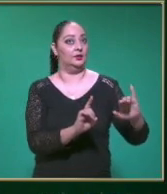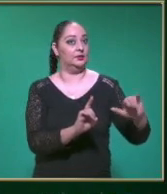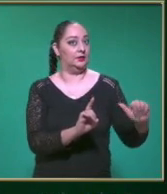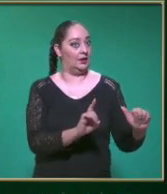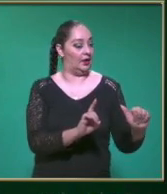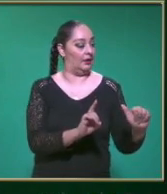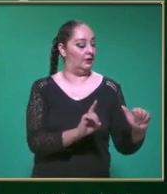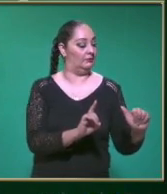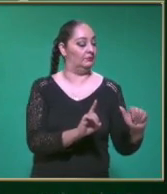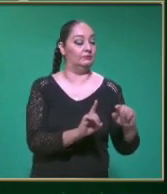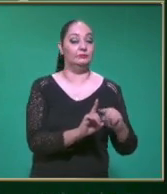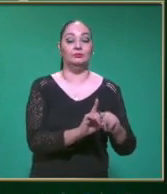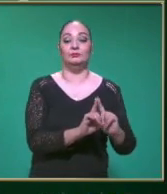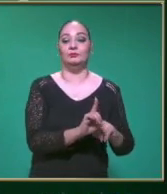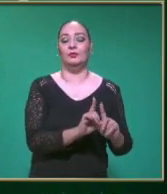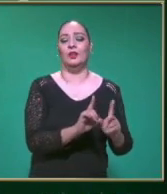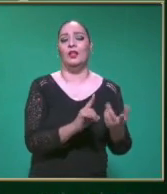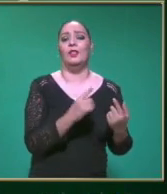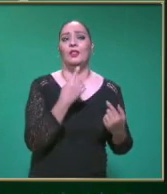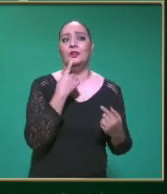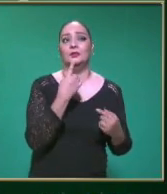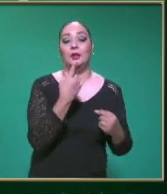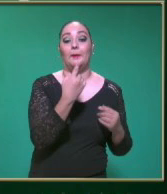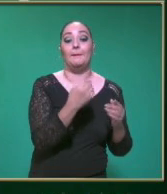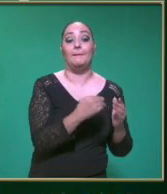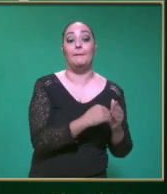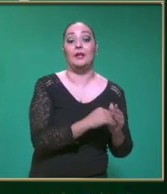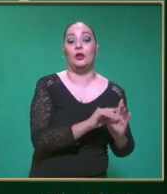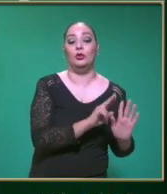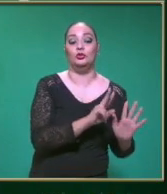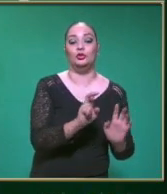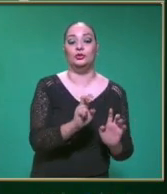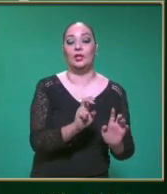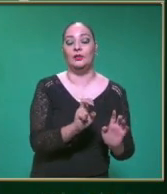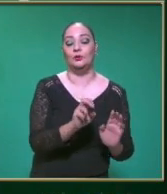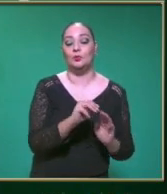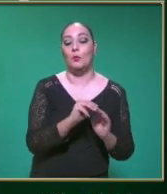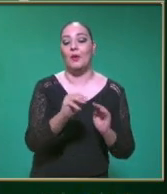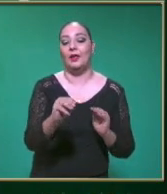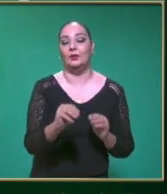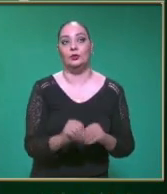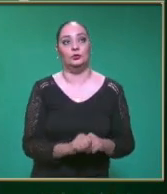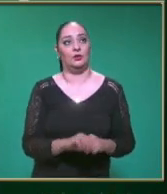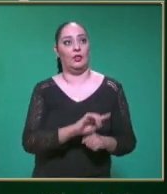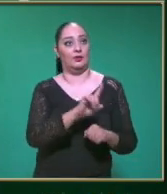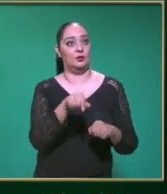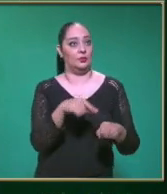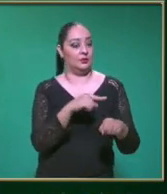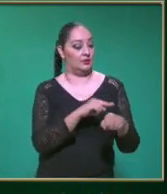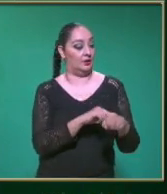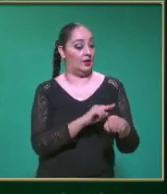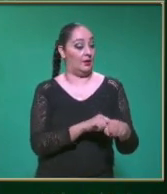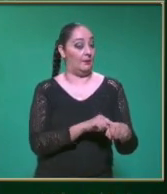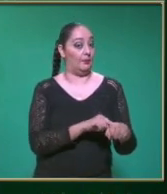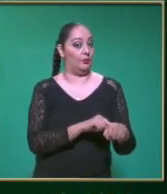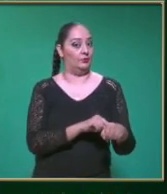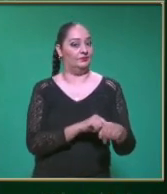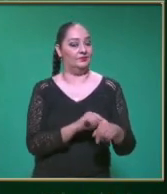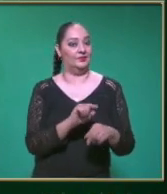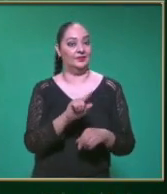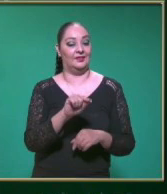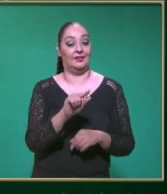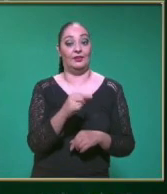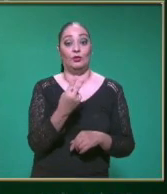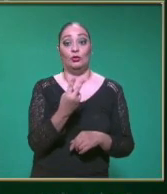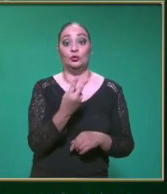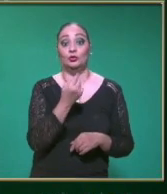Primero Tenemos Nos dice 1800 metros Y nos dice 72 segundos Hacia el sur ¿Sí? Son Tres datos